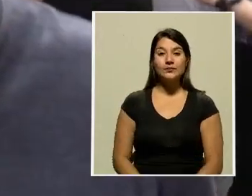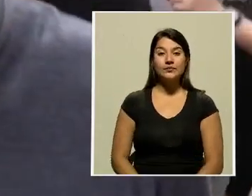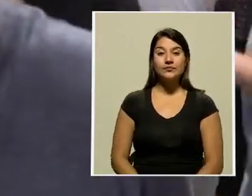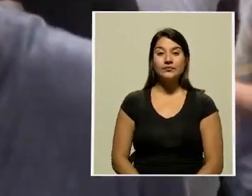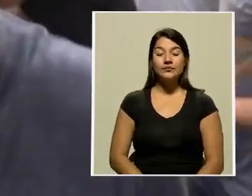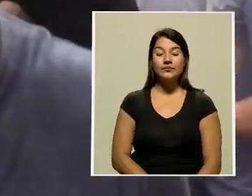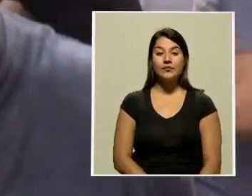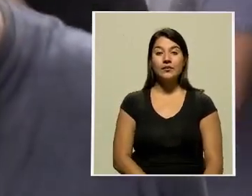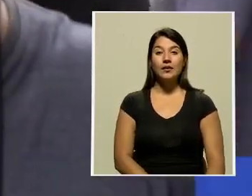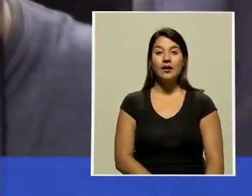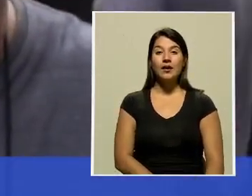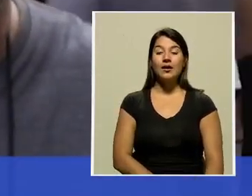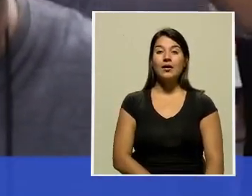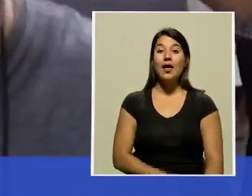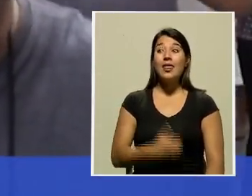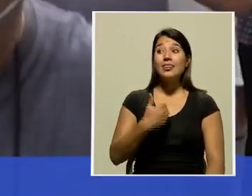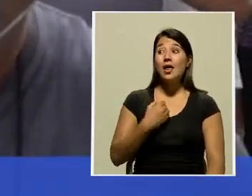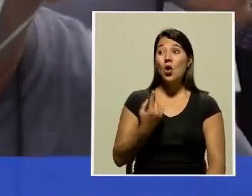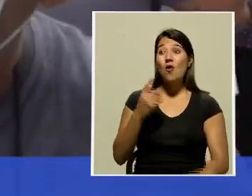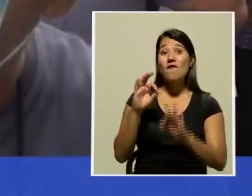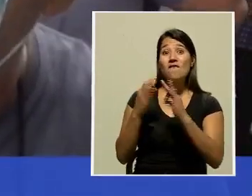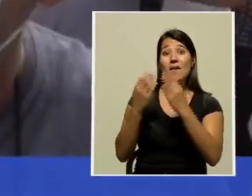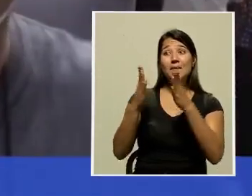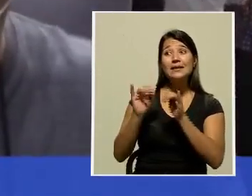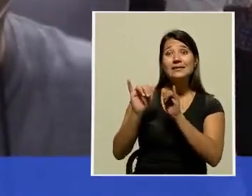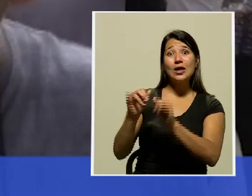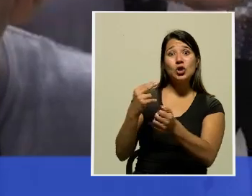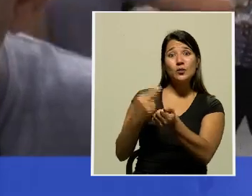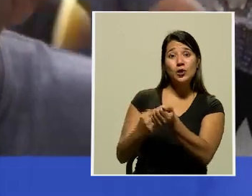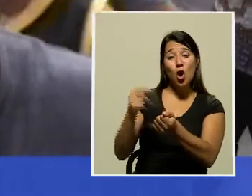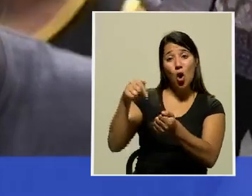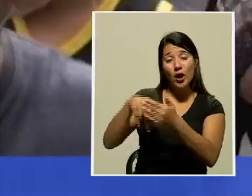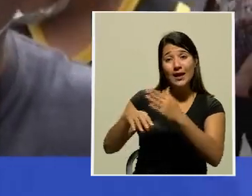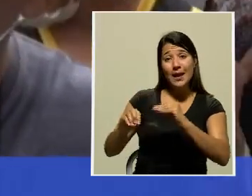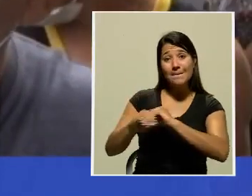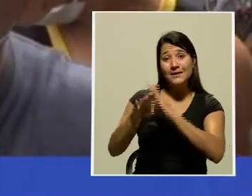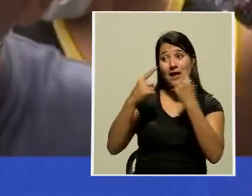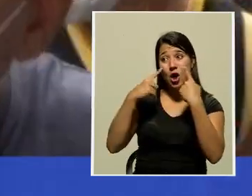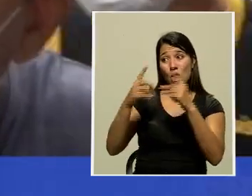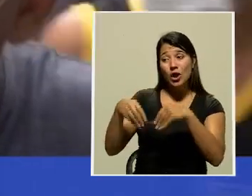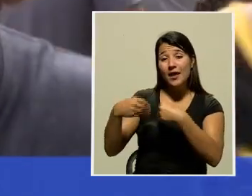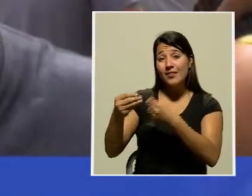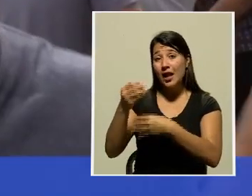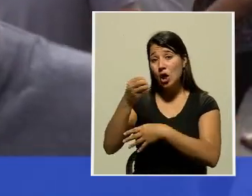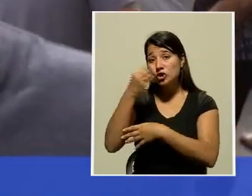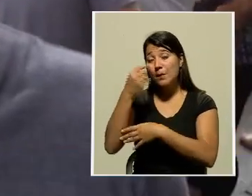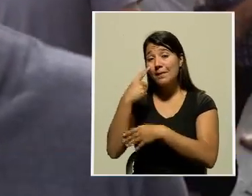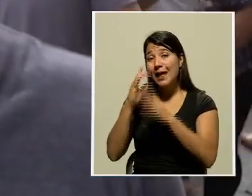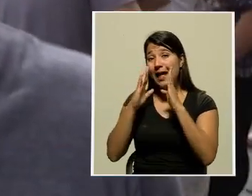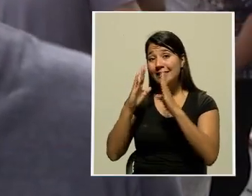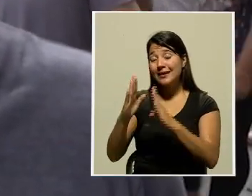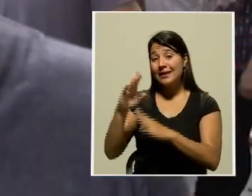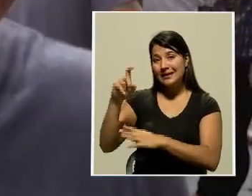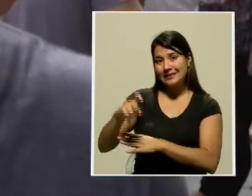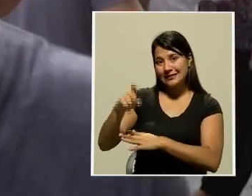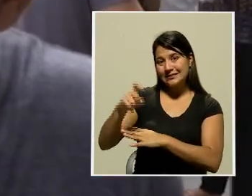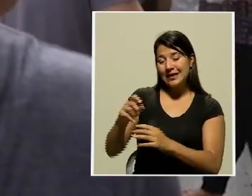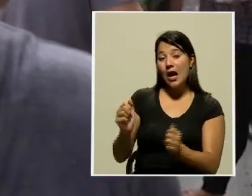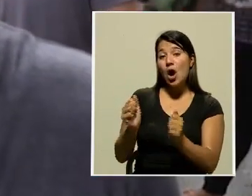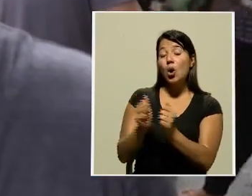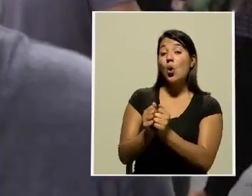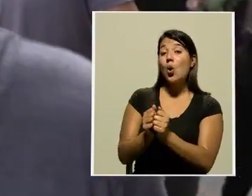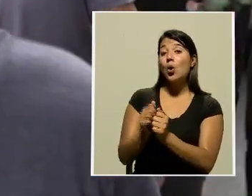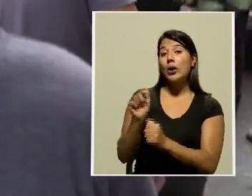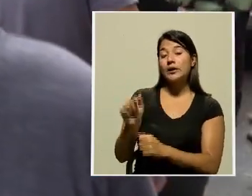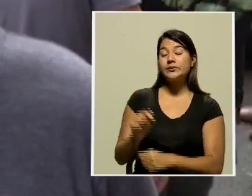Tengo un pariente internado. Hoy en la mañana conseguí llevar un balón de oxígeno para poder suplir la necesidad de su hospital junto con el que está internado